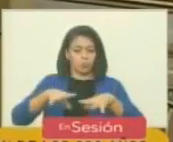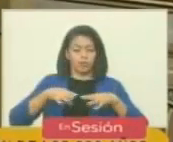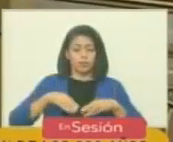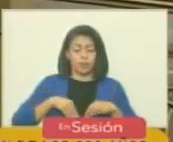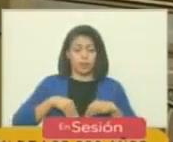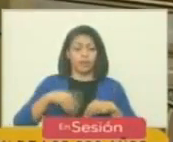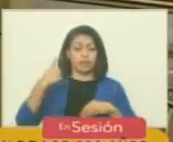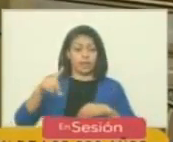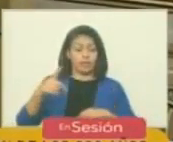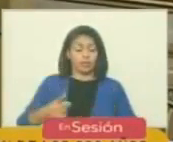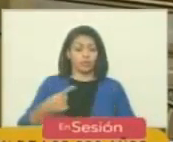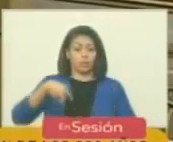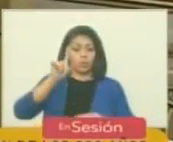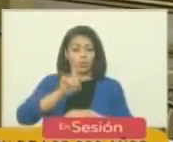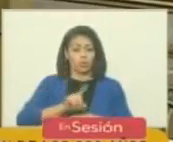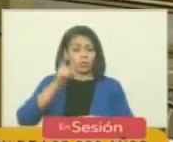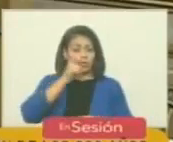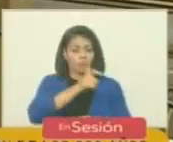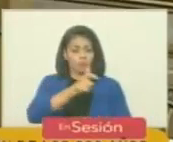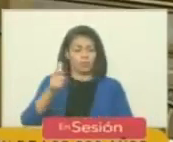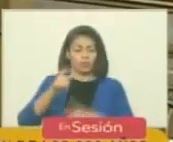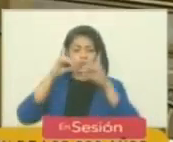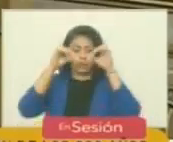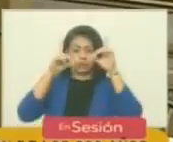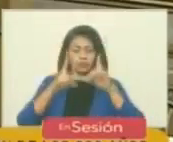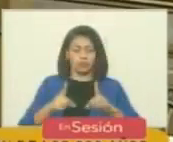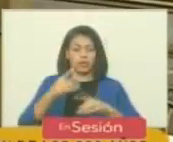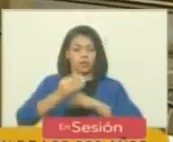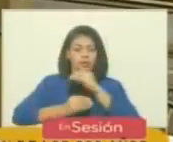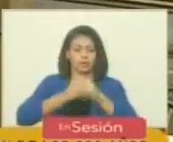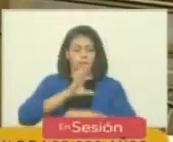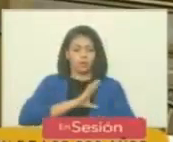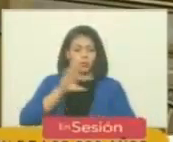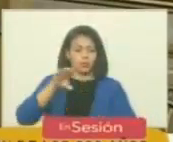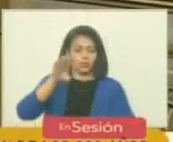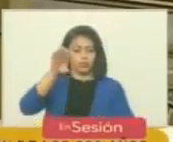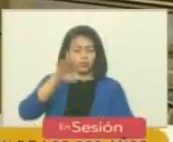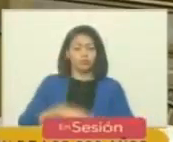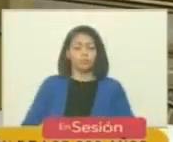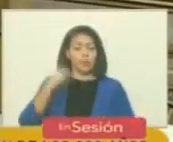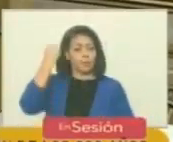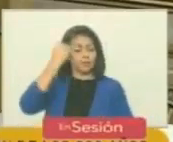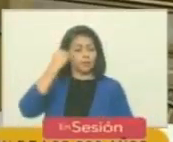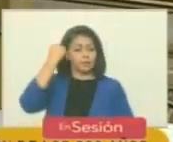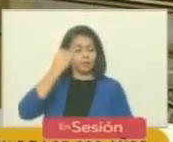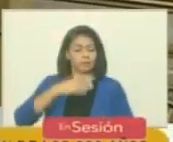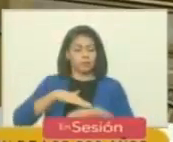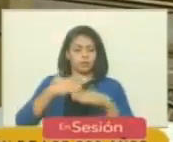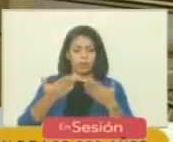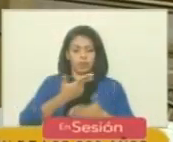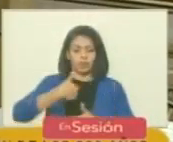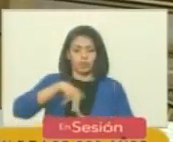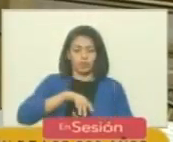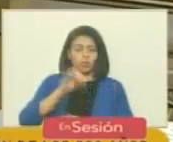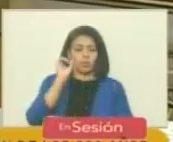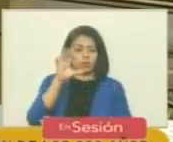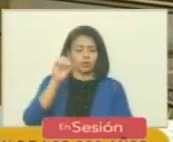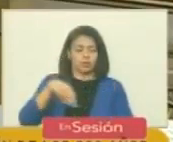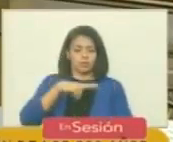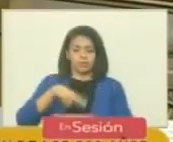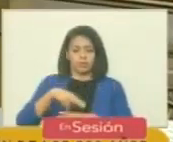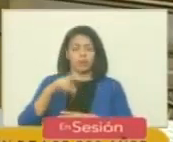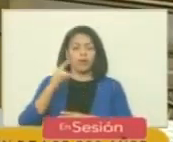derecho irrenunciable de los pueblos a decidir y construir su futuro considerando que nuestro parlamento